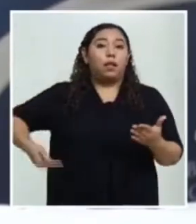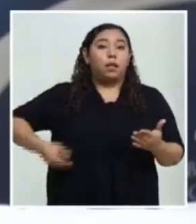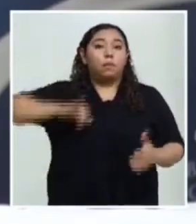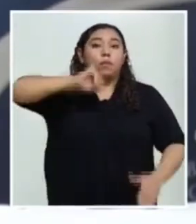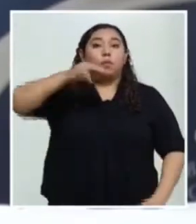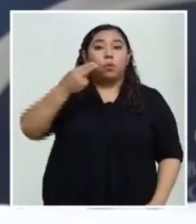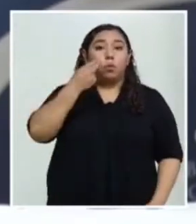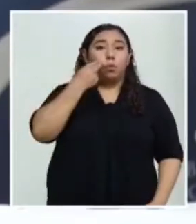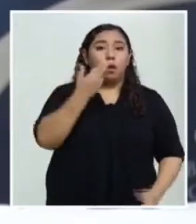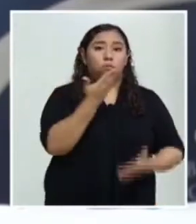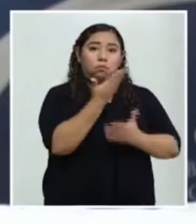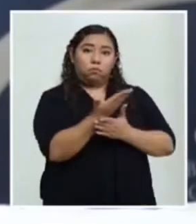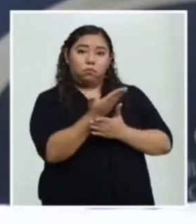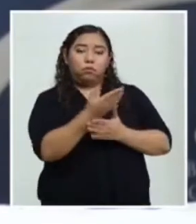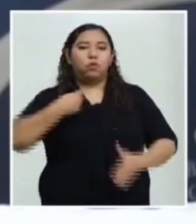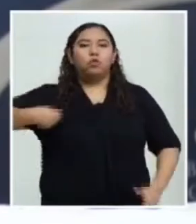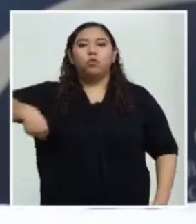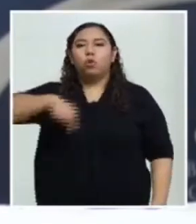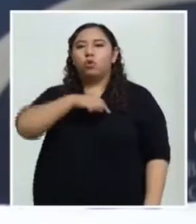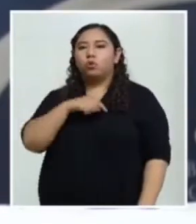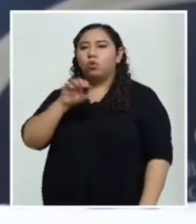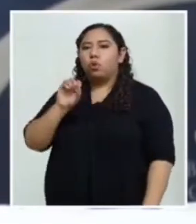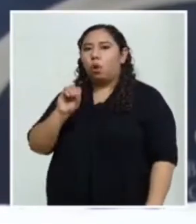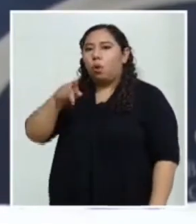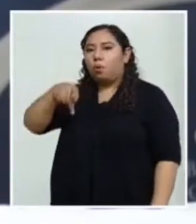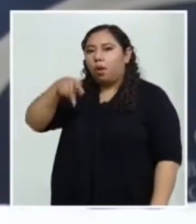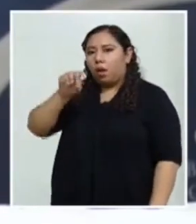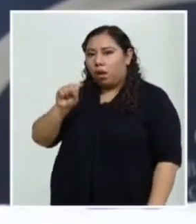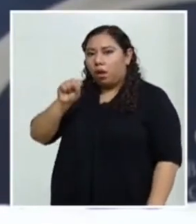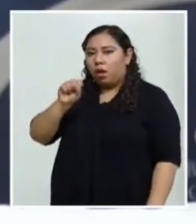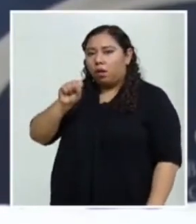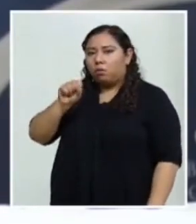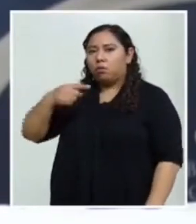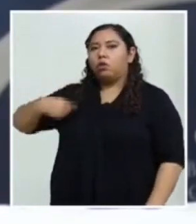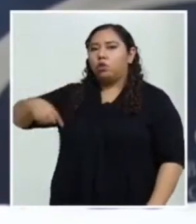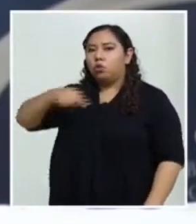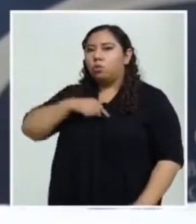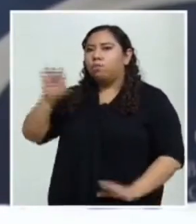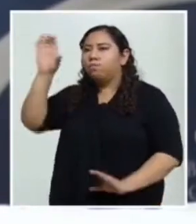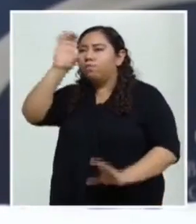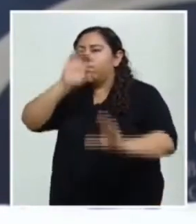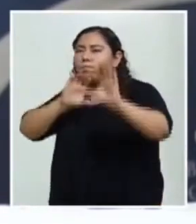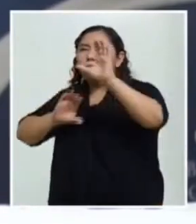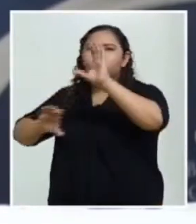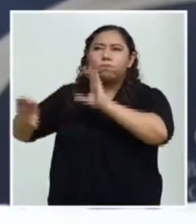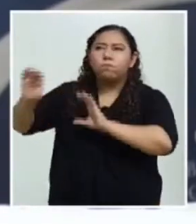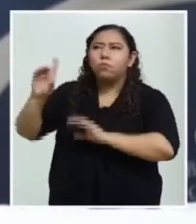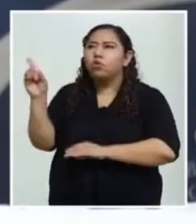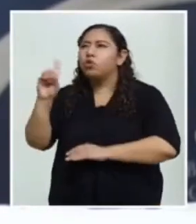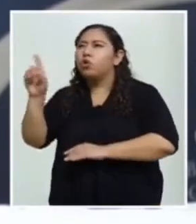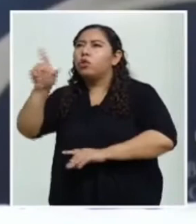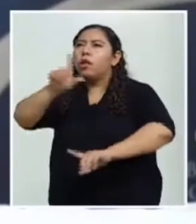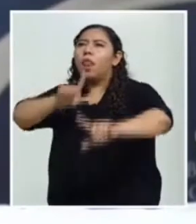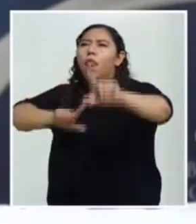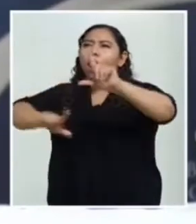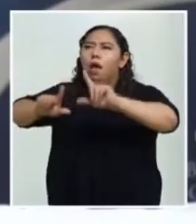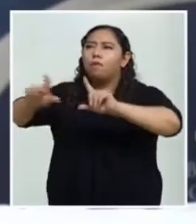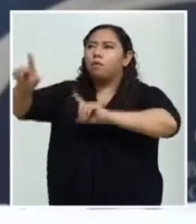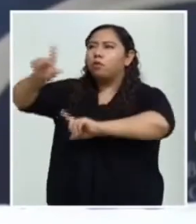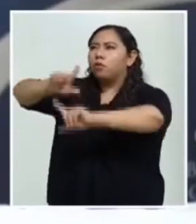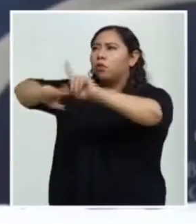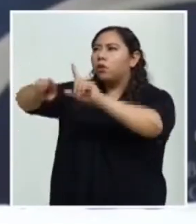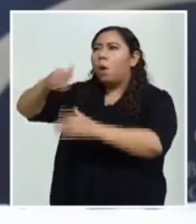de la Salud que por medio del fondo rotatorio haga la búsqueda de una dotación